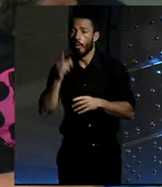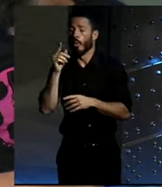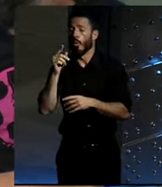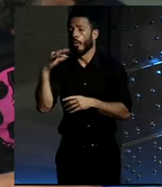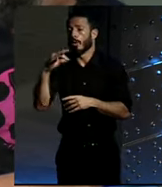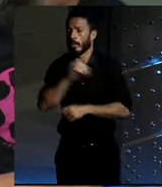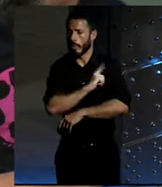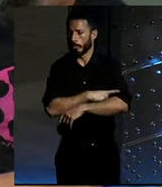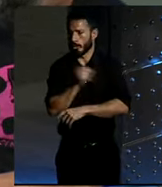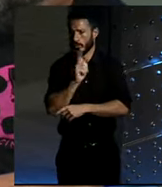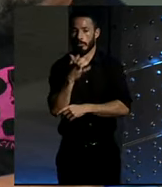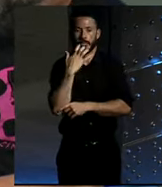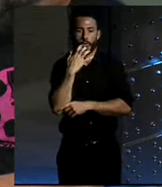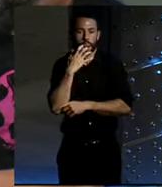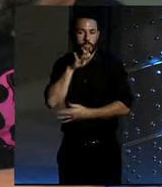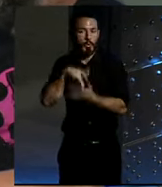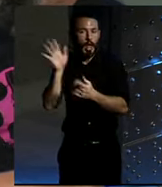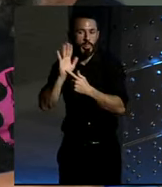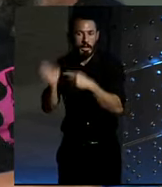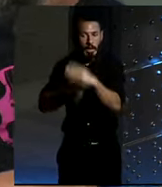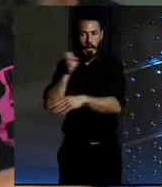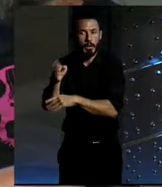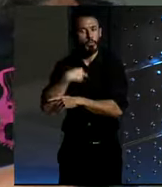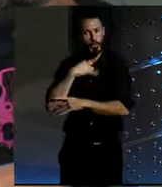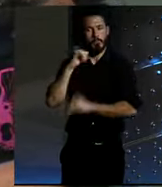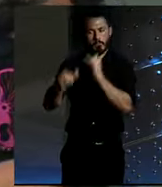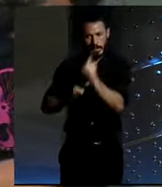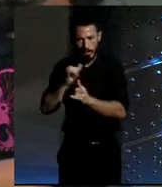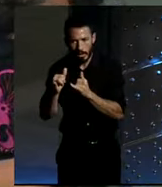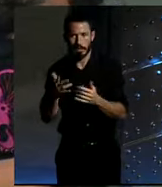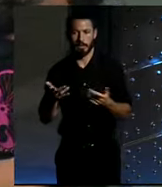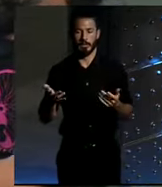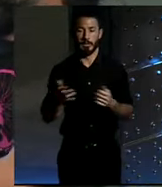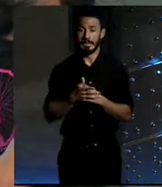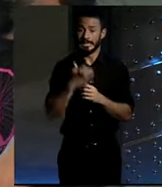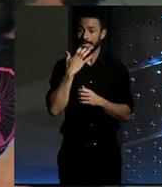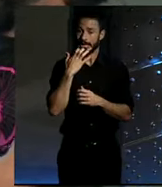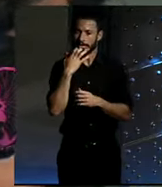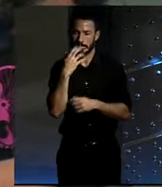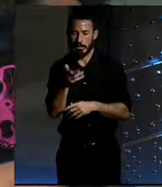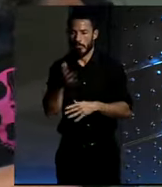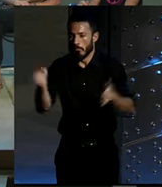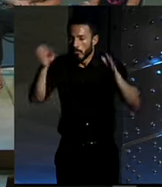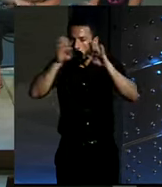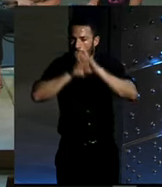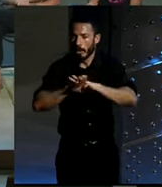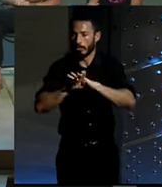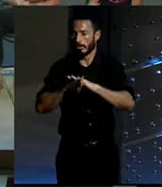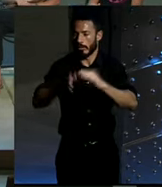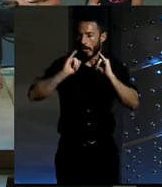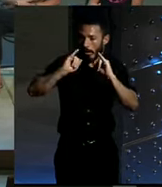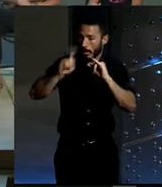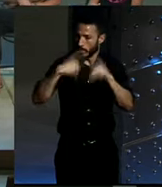tengo que ir al cine voy al cine en bicicleta. Después de las copas vuelves en bici a casa. En bici a casa, sí, sí. Ese es el mejor gustazo. Es el mejor gustazo. Te despeja, ¿no?